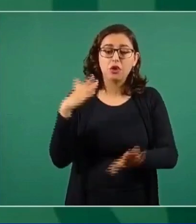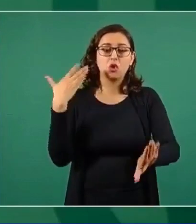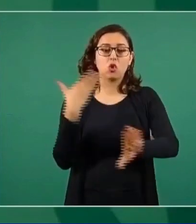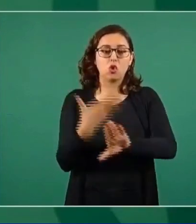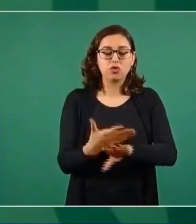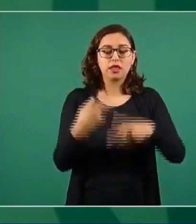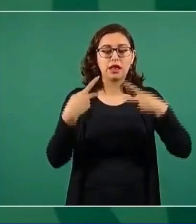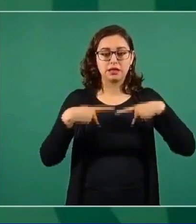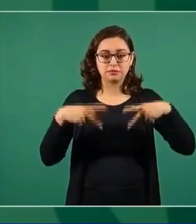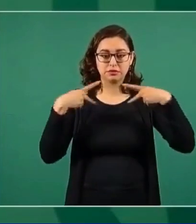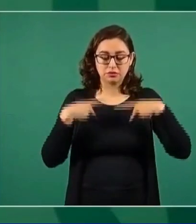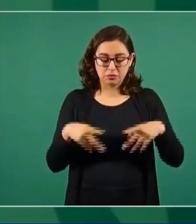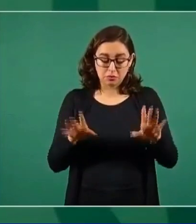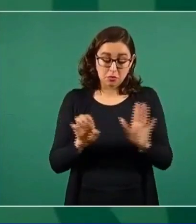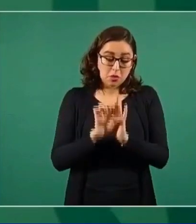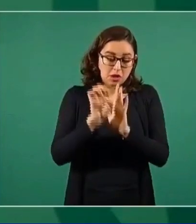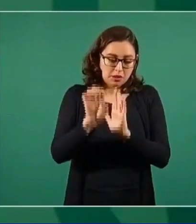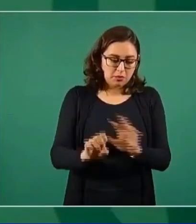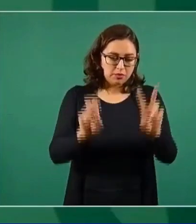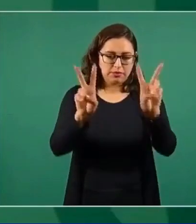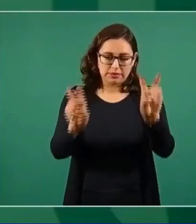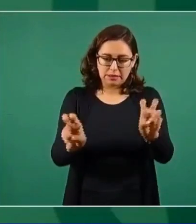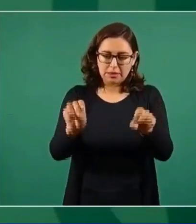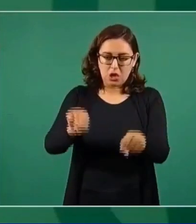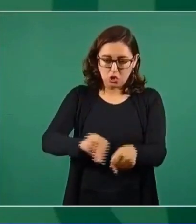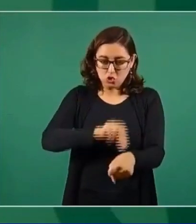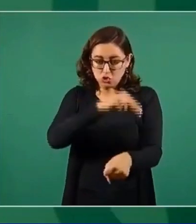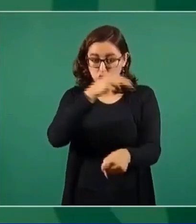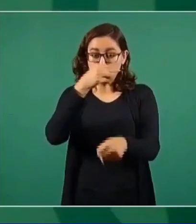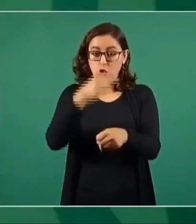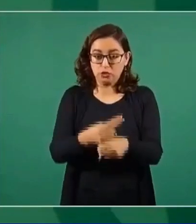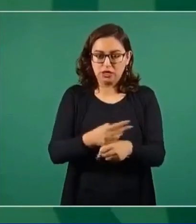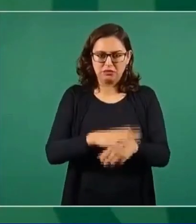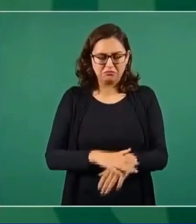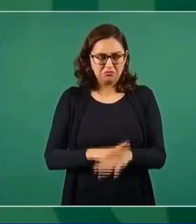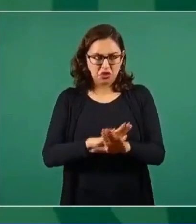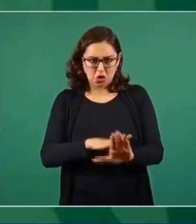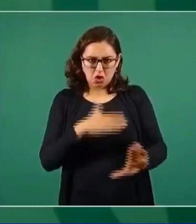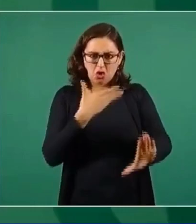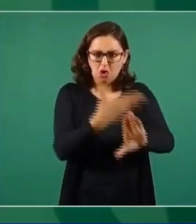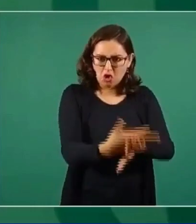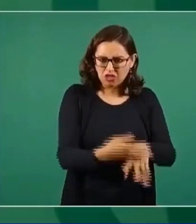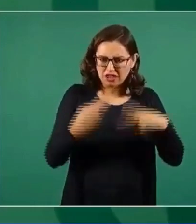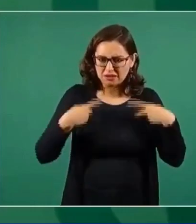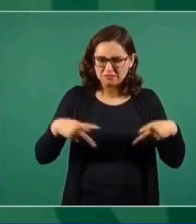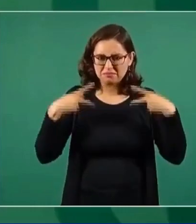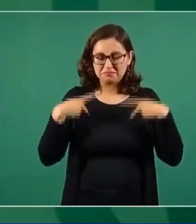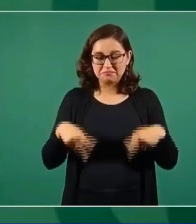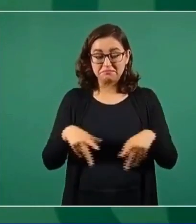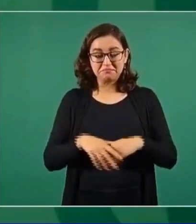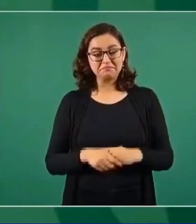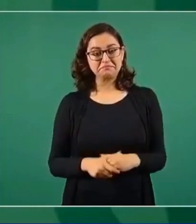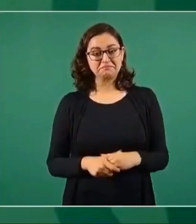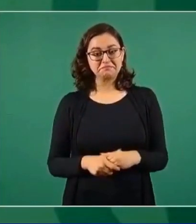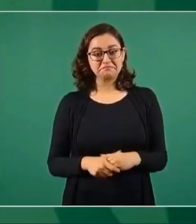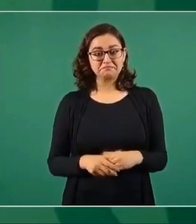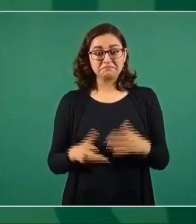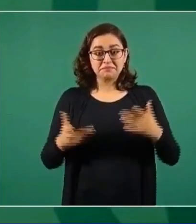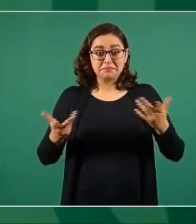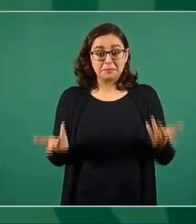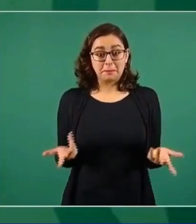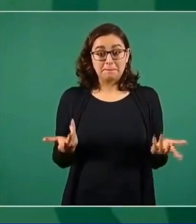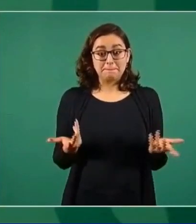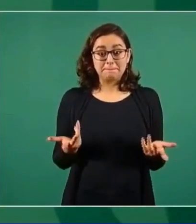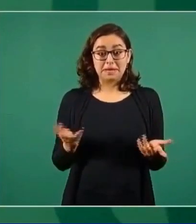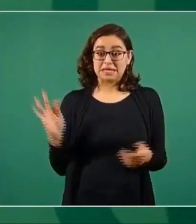En el caso de los notarios, por ejemplo, dice, se perjudica a la gente. Bueno, está mal el